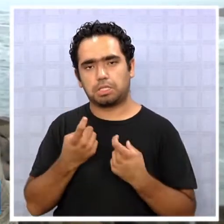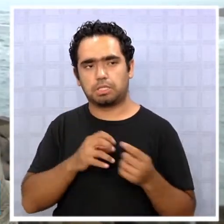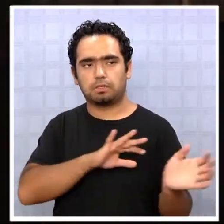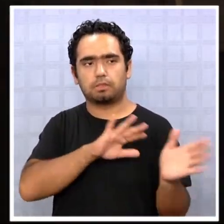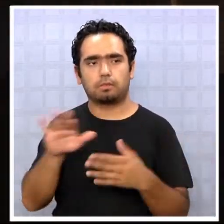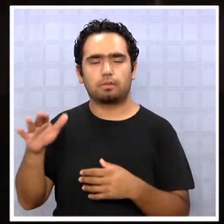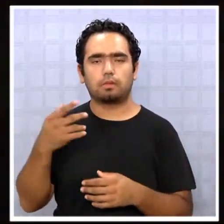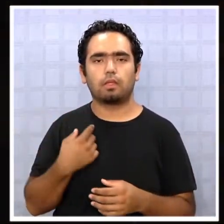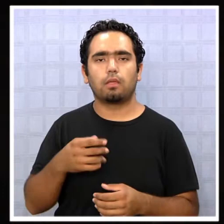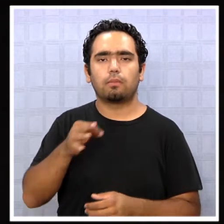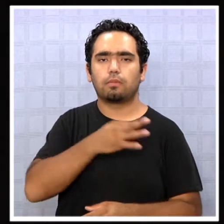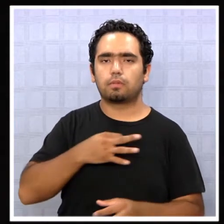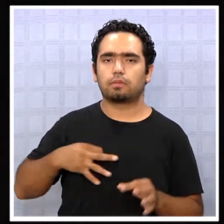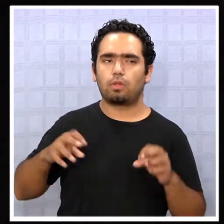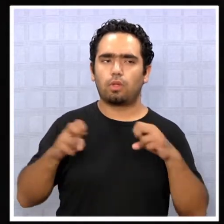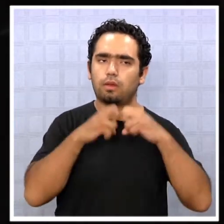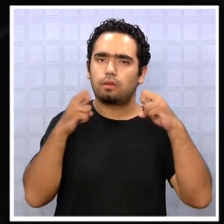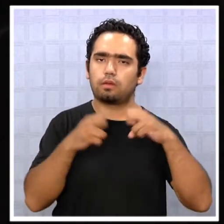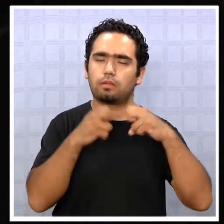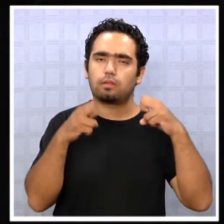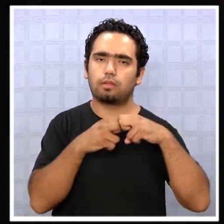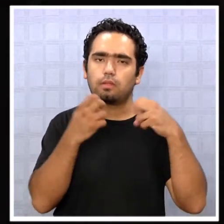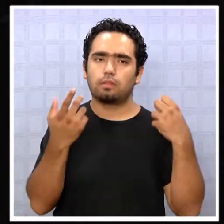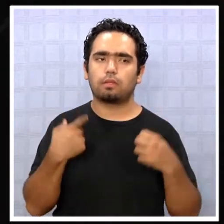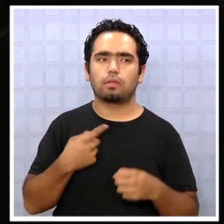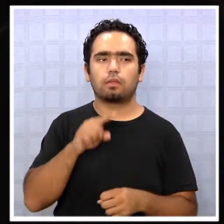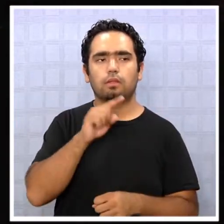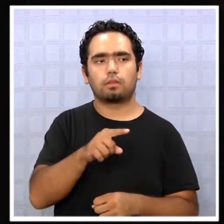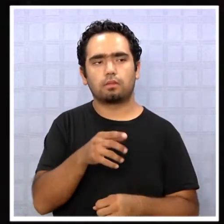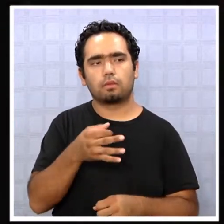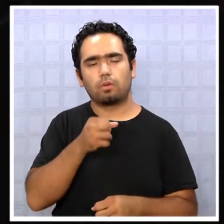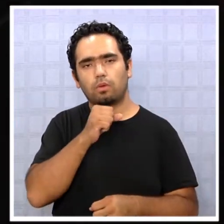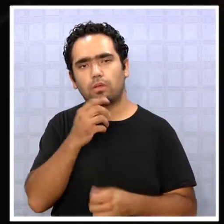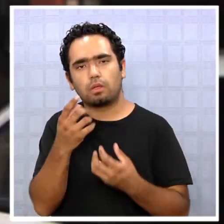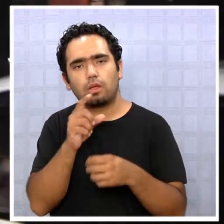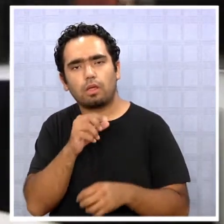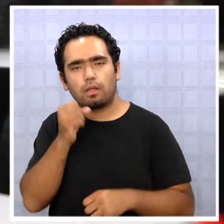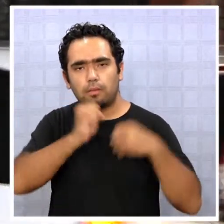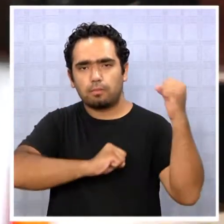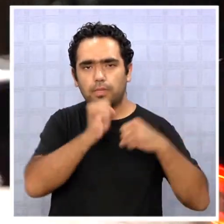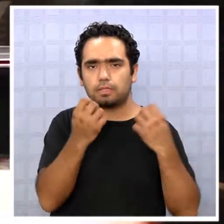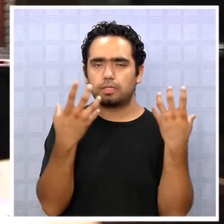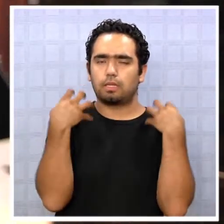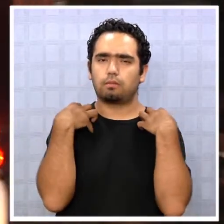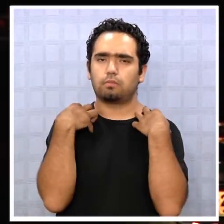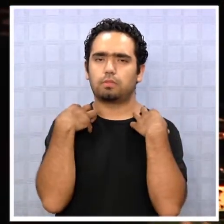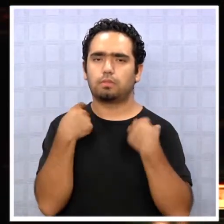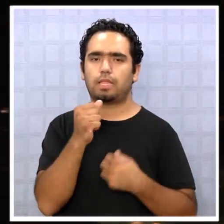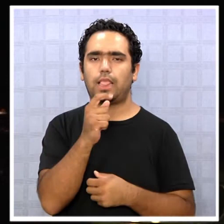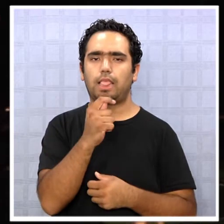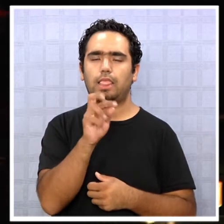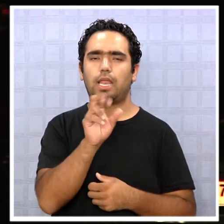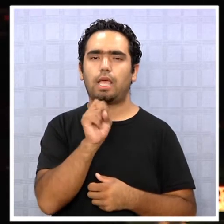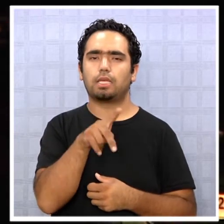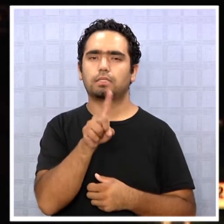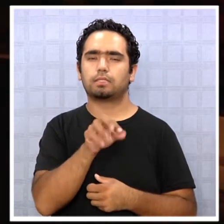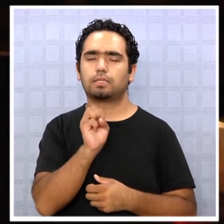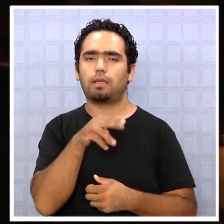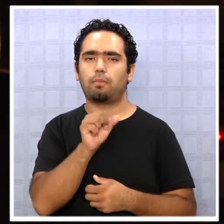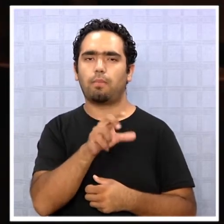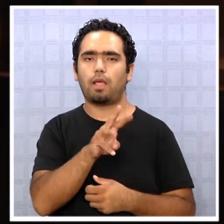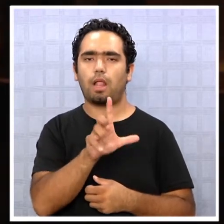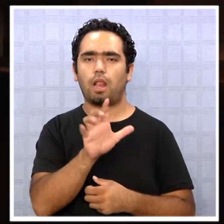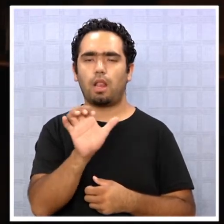investigación. Finalmente, la Autoridad de la Seremia de Energía señaló que en el caso de que se determine responsabilidad de la empresa